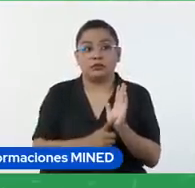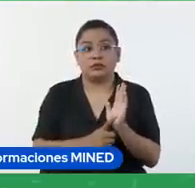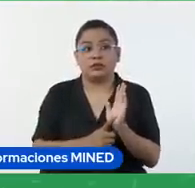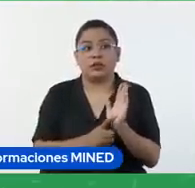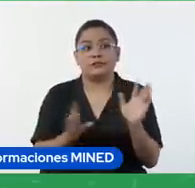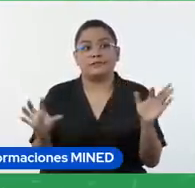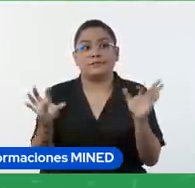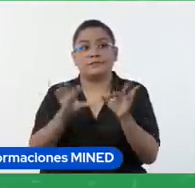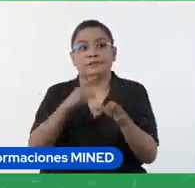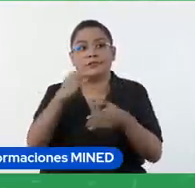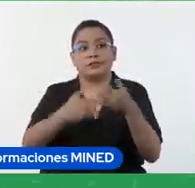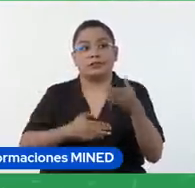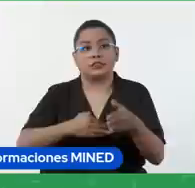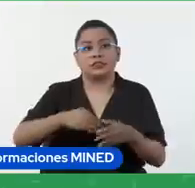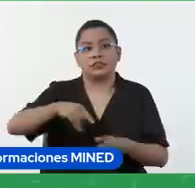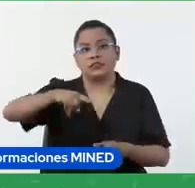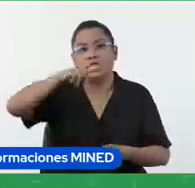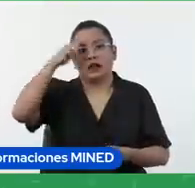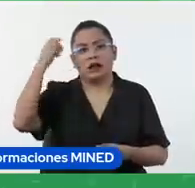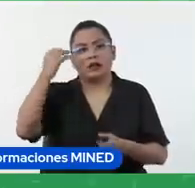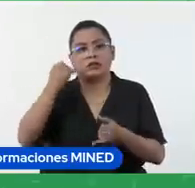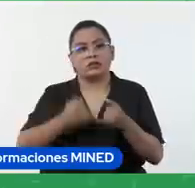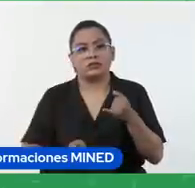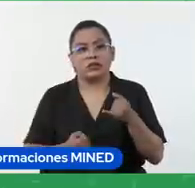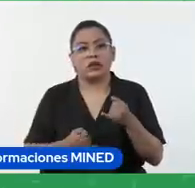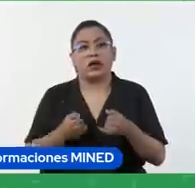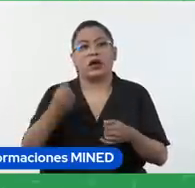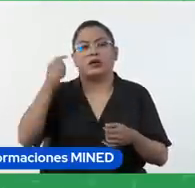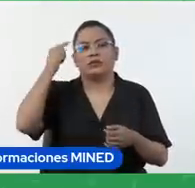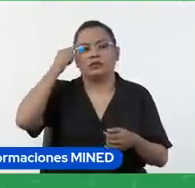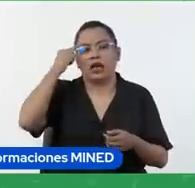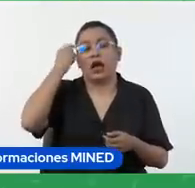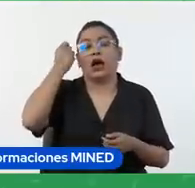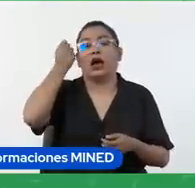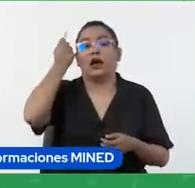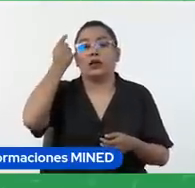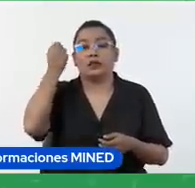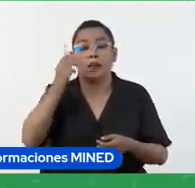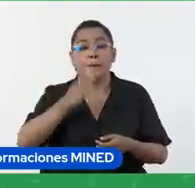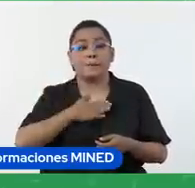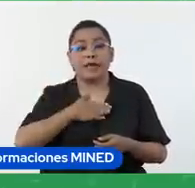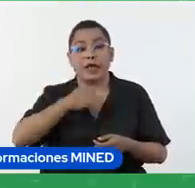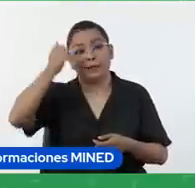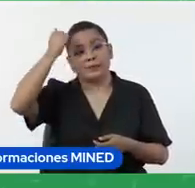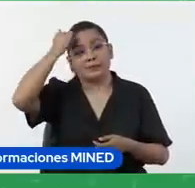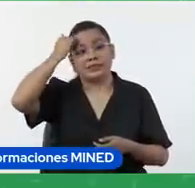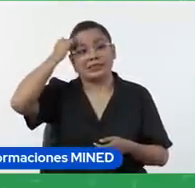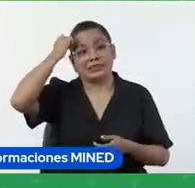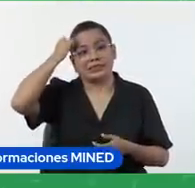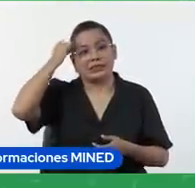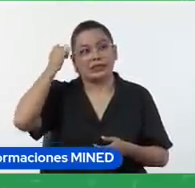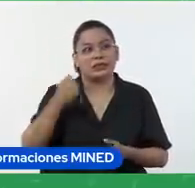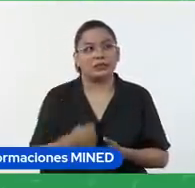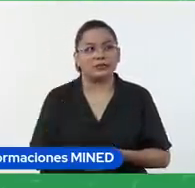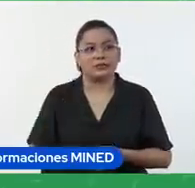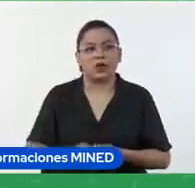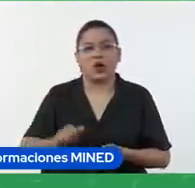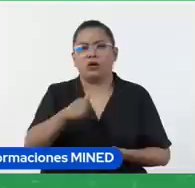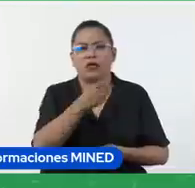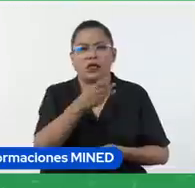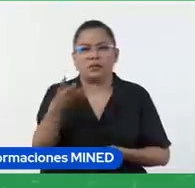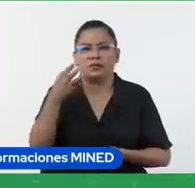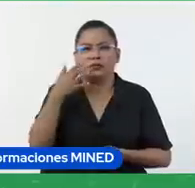relacionadas con el proceso trabajo terminado reflexiones sobre mi aprendizaje si fuera de otra asignatura